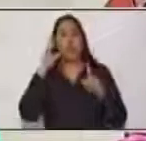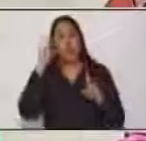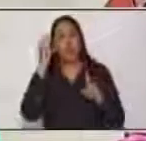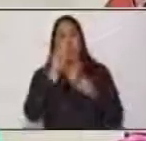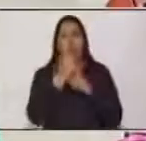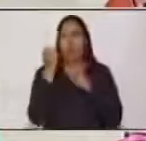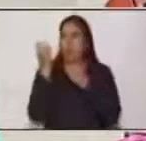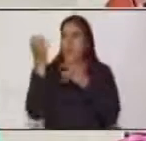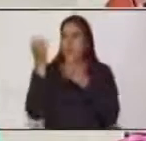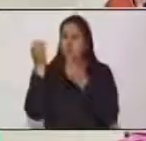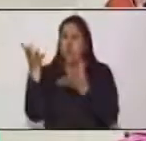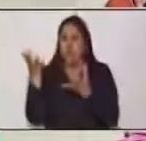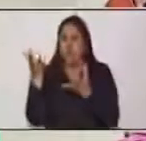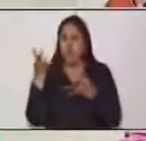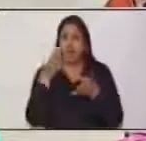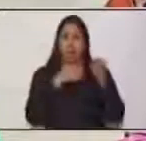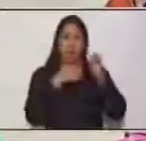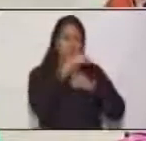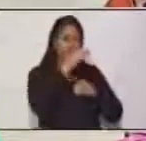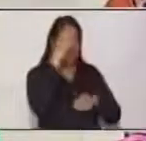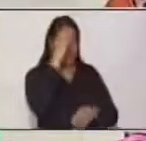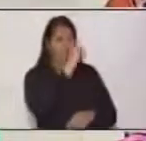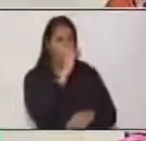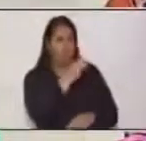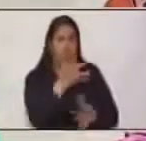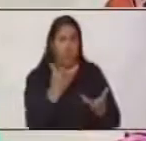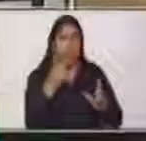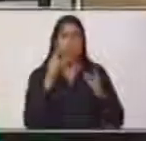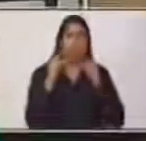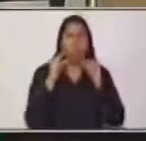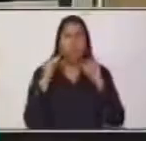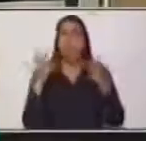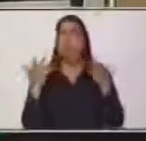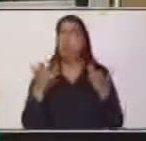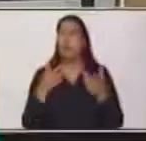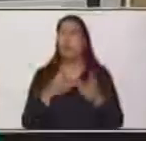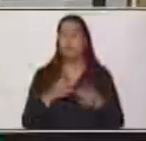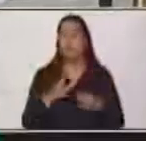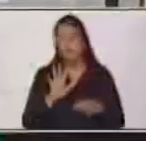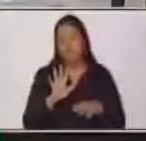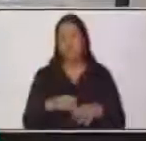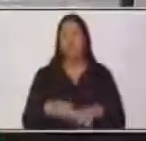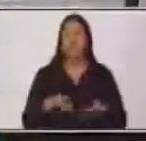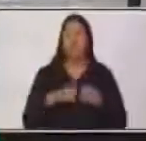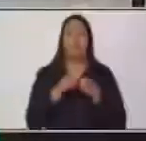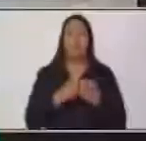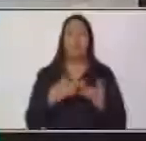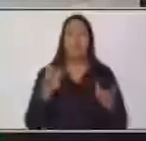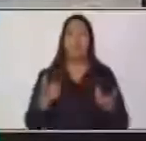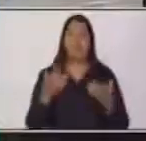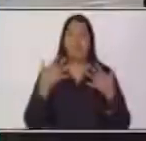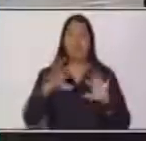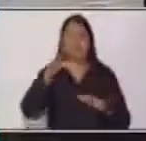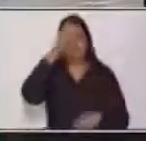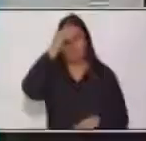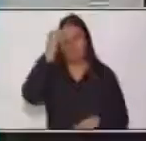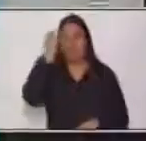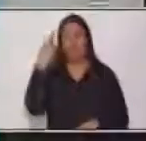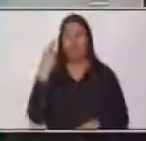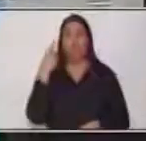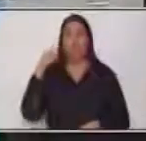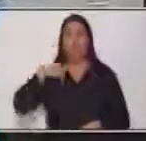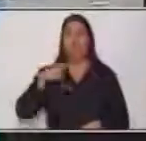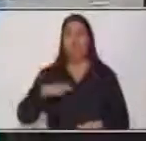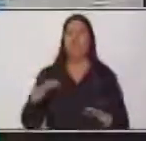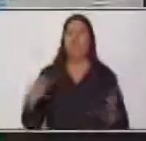persuadir, criticar, exponer, etc. Tomando en cuenta, entonces, la definición de texto, les quiero presentar la definición